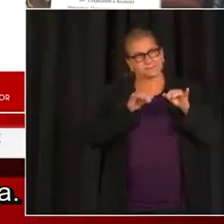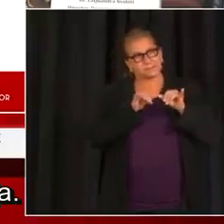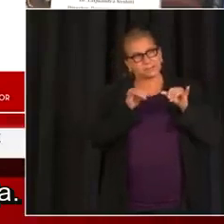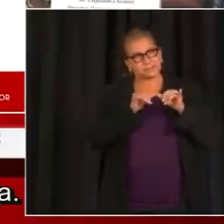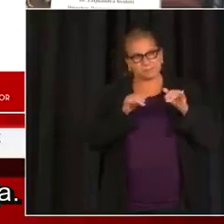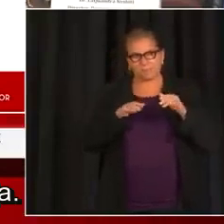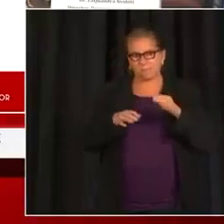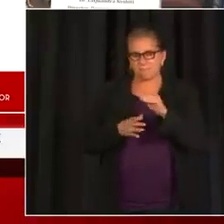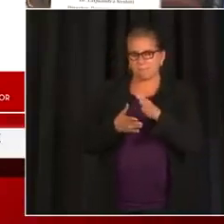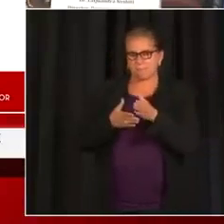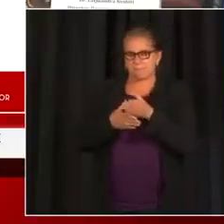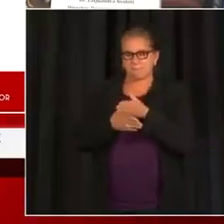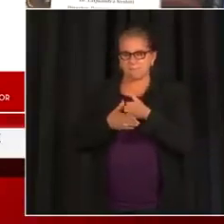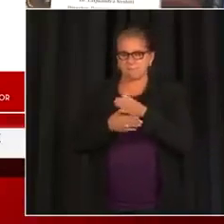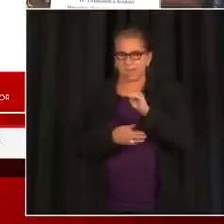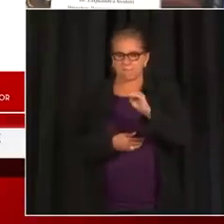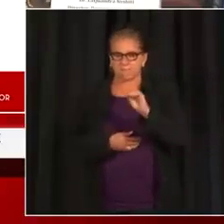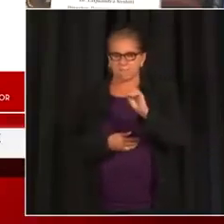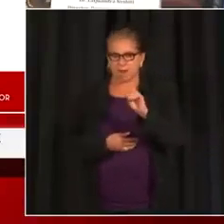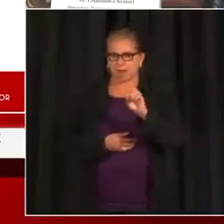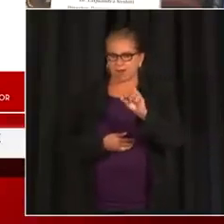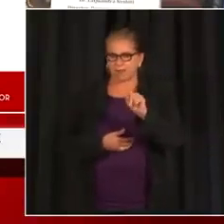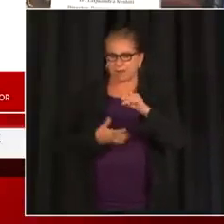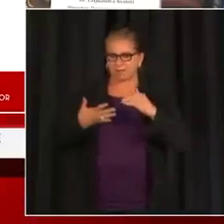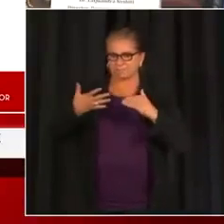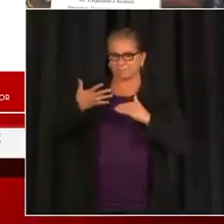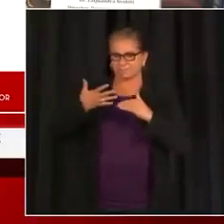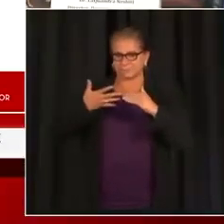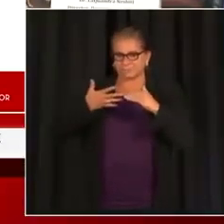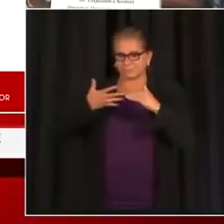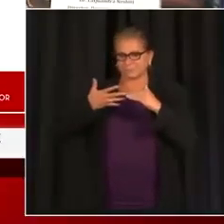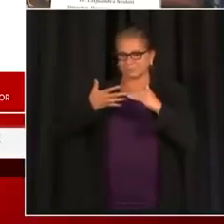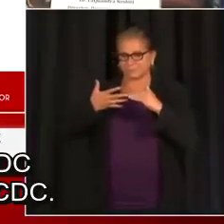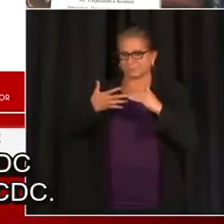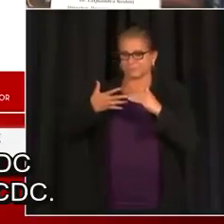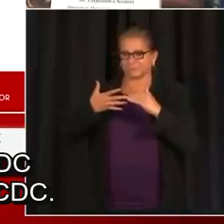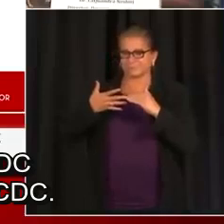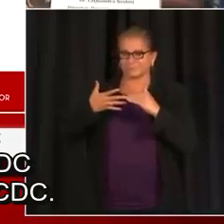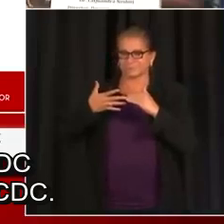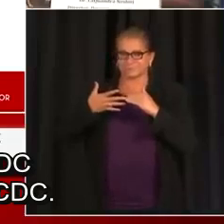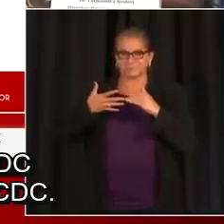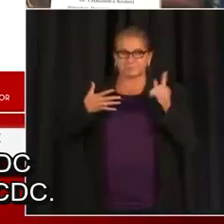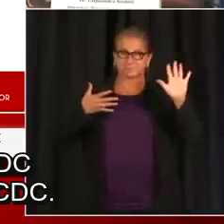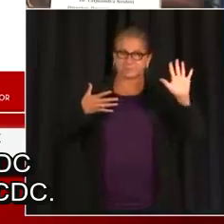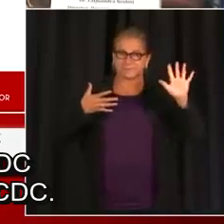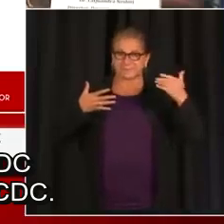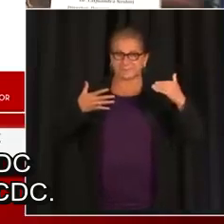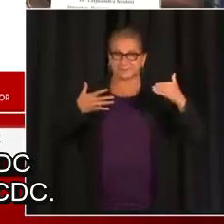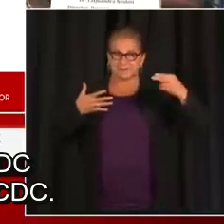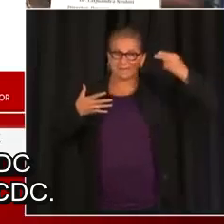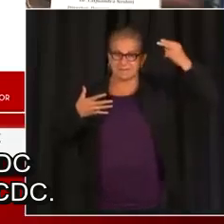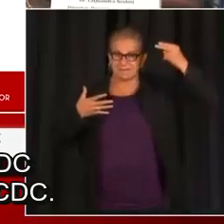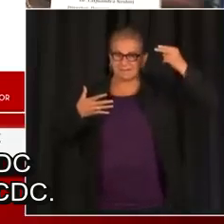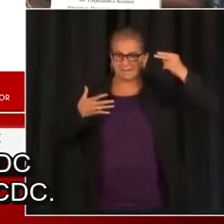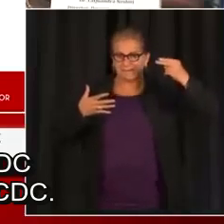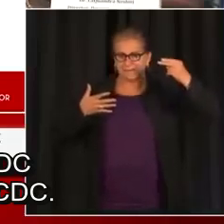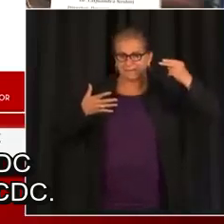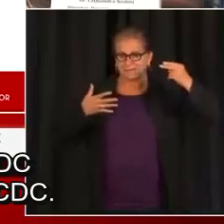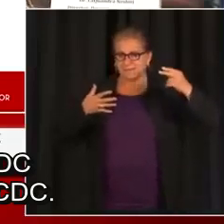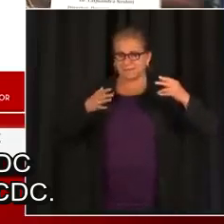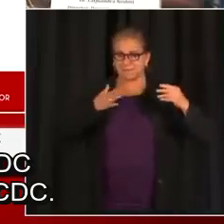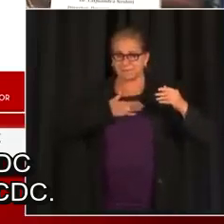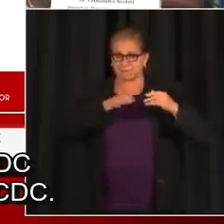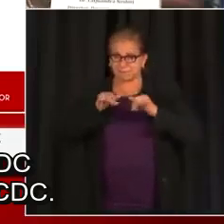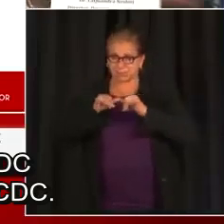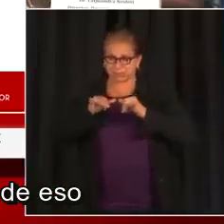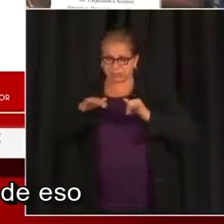la transmisión moderada y también la clasificación de transmisión moderada y